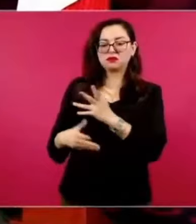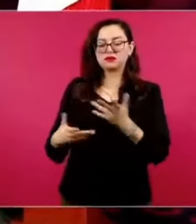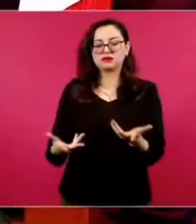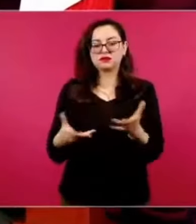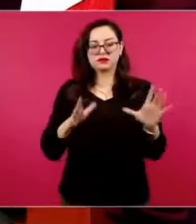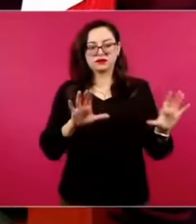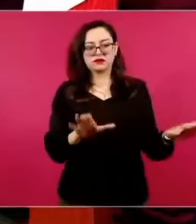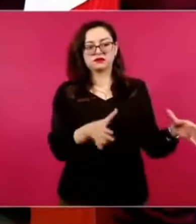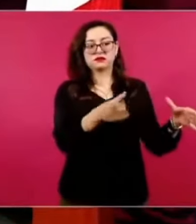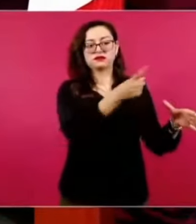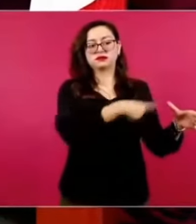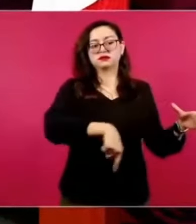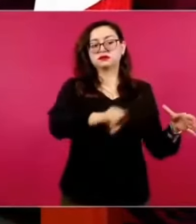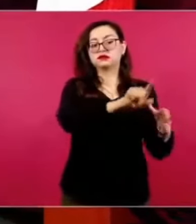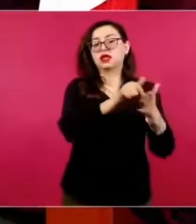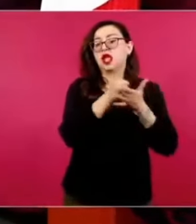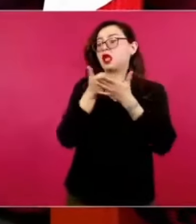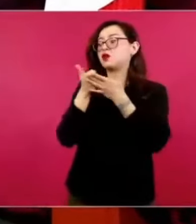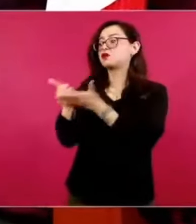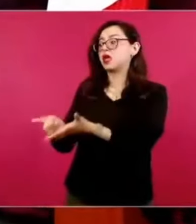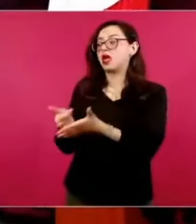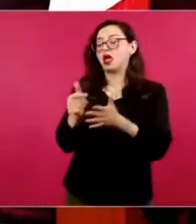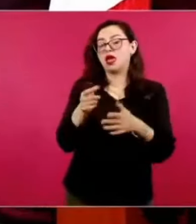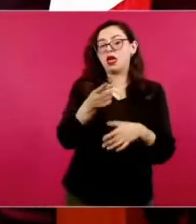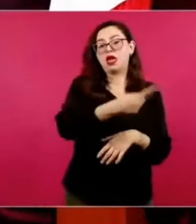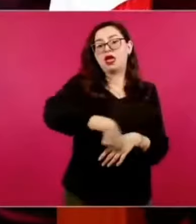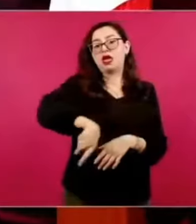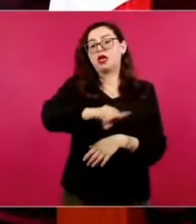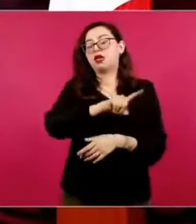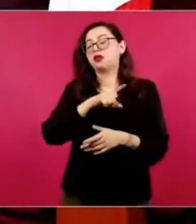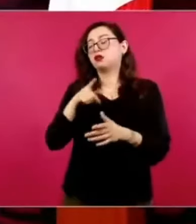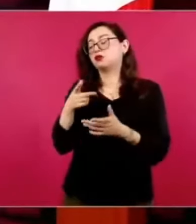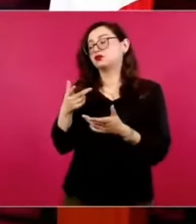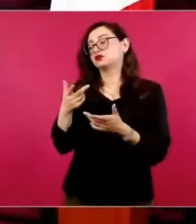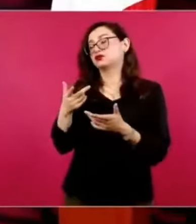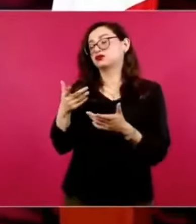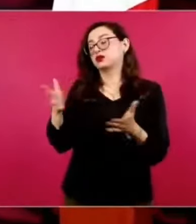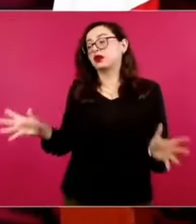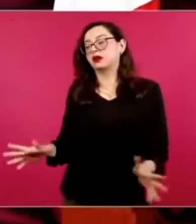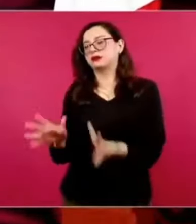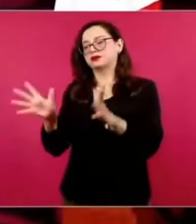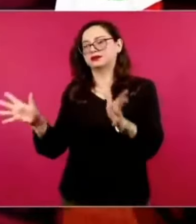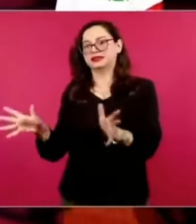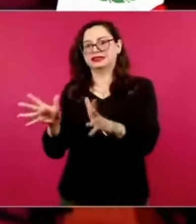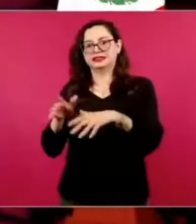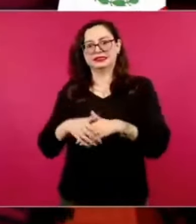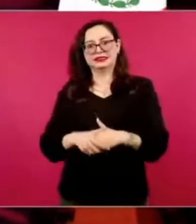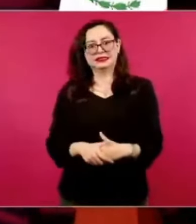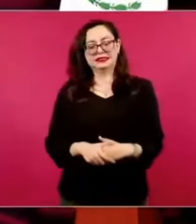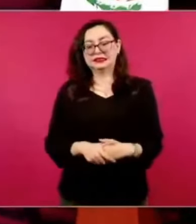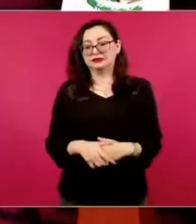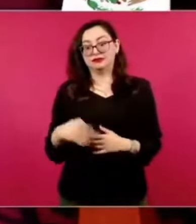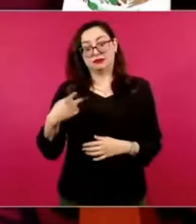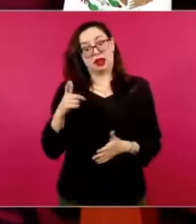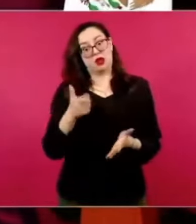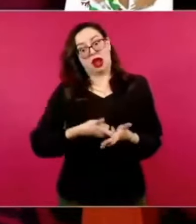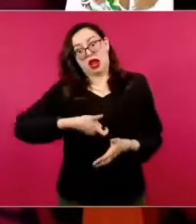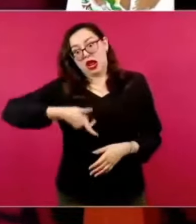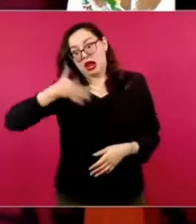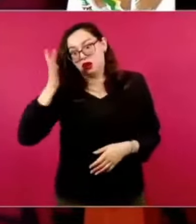en auxilio al gobierno, nada más que venden muy caro,